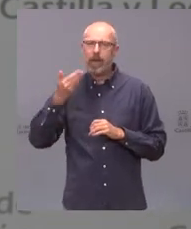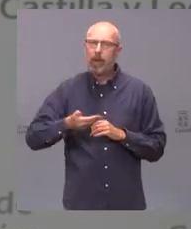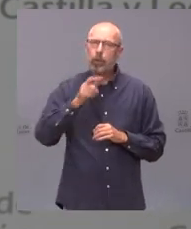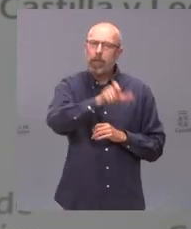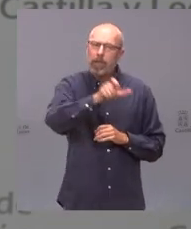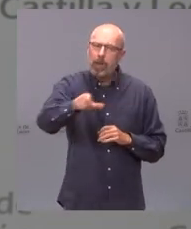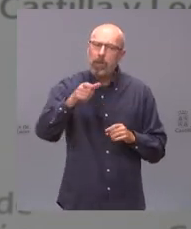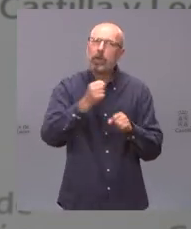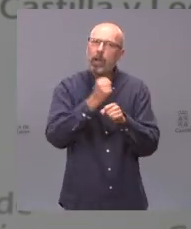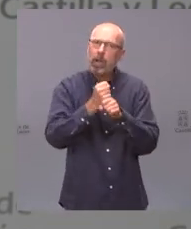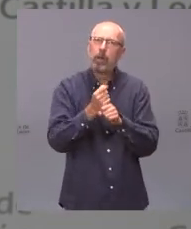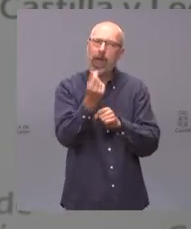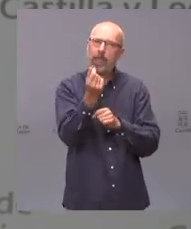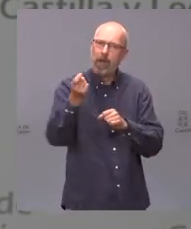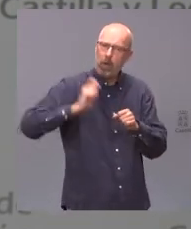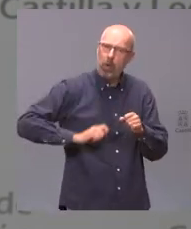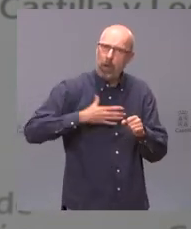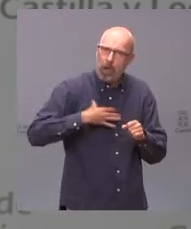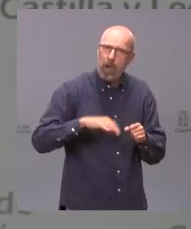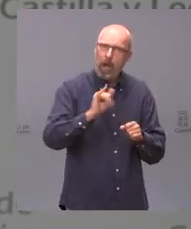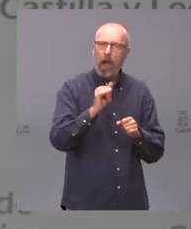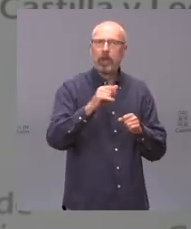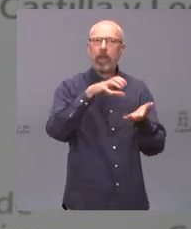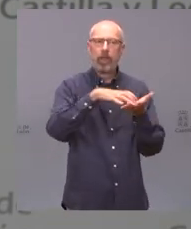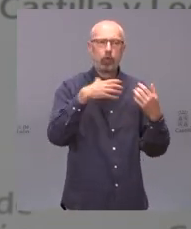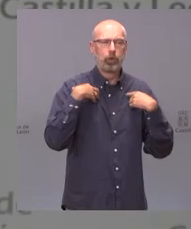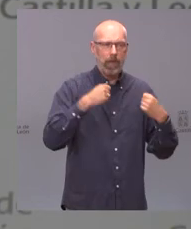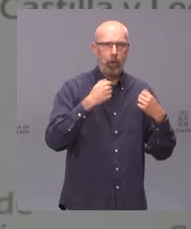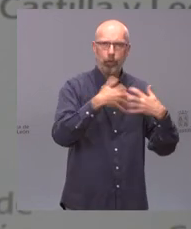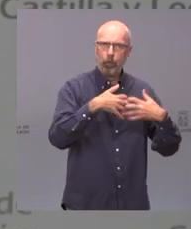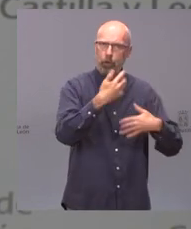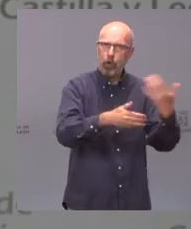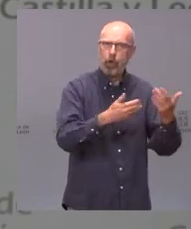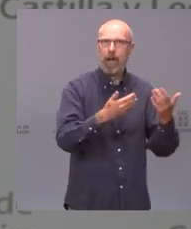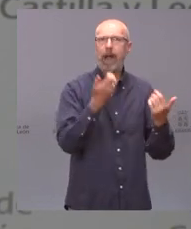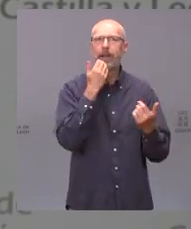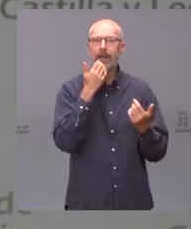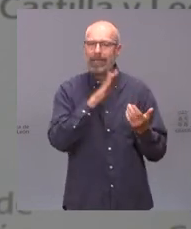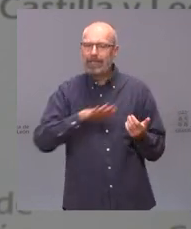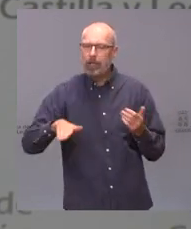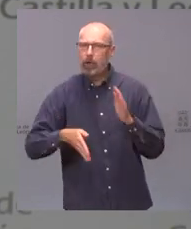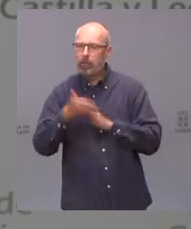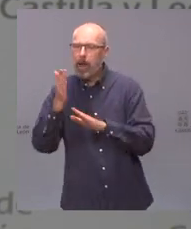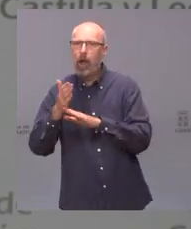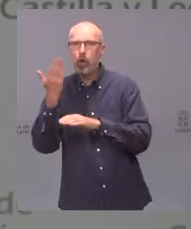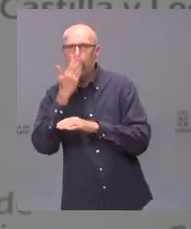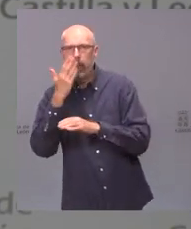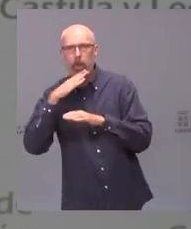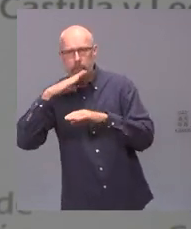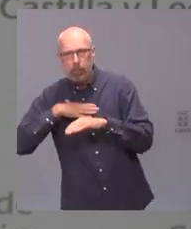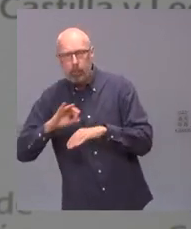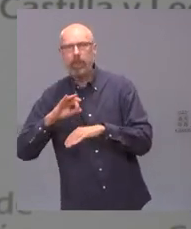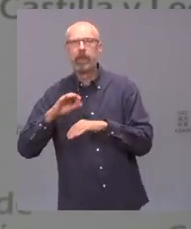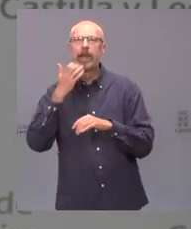mes que los centros de salud funcionen con normalidad que los niños puedan ir al colegio que los mayores se sientan protegidos con la